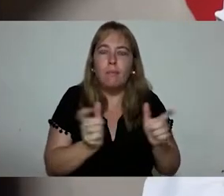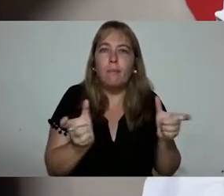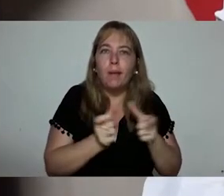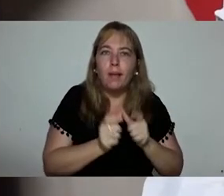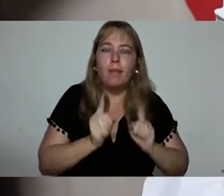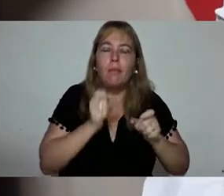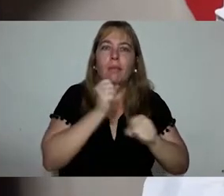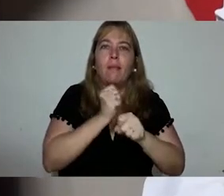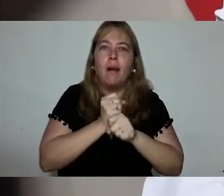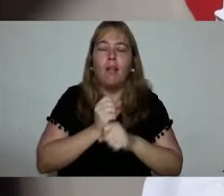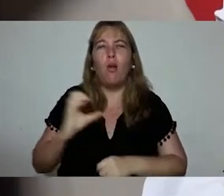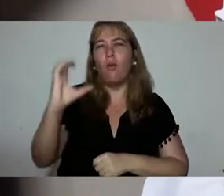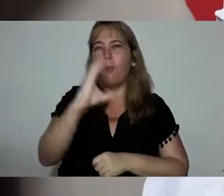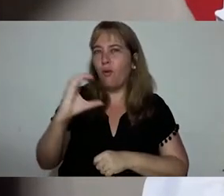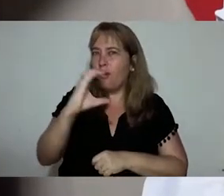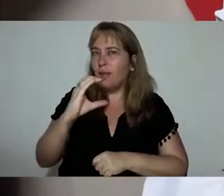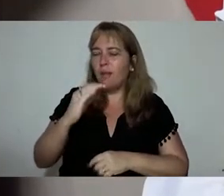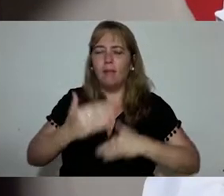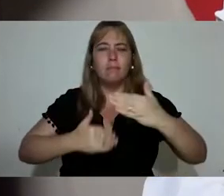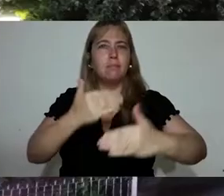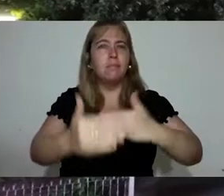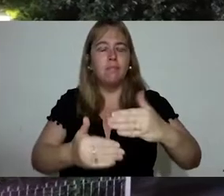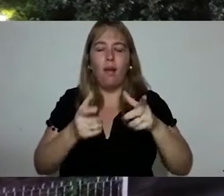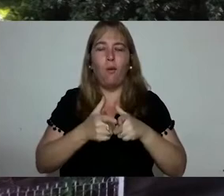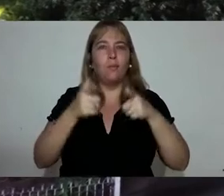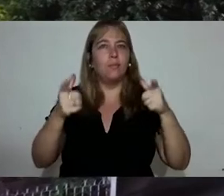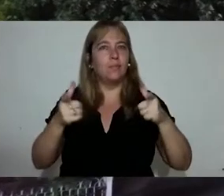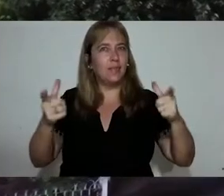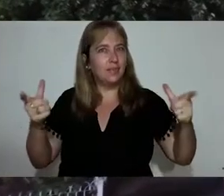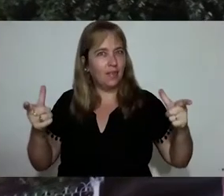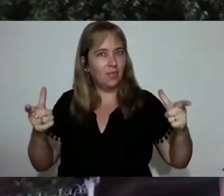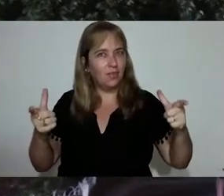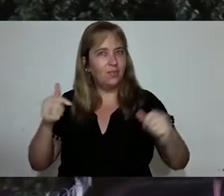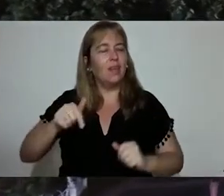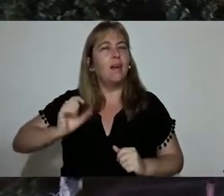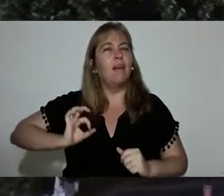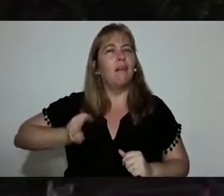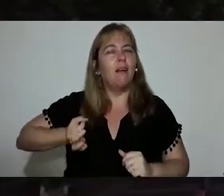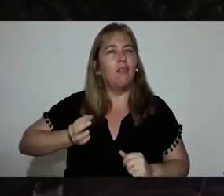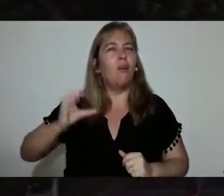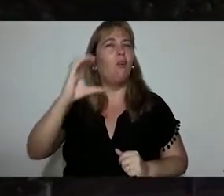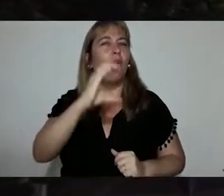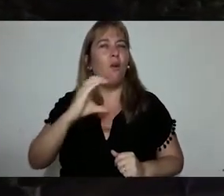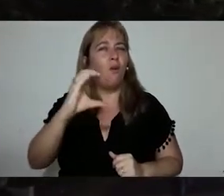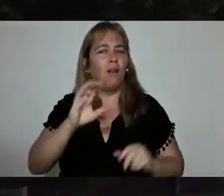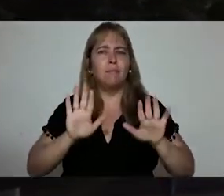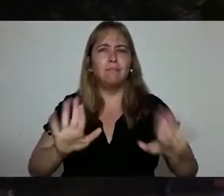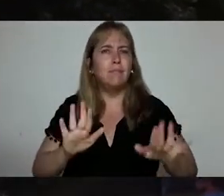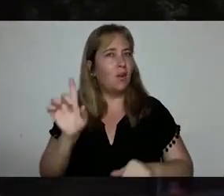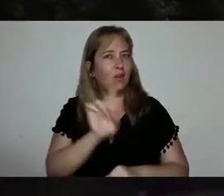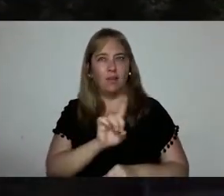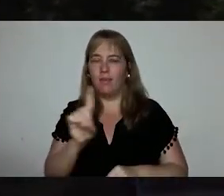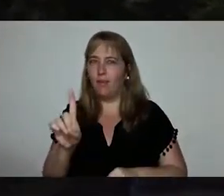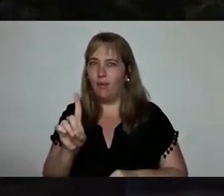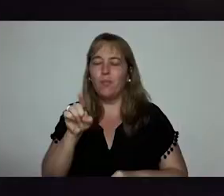productores para que Concordia siga creciendo. En este año, Concordia no se detuvo.